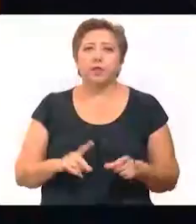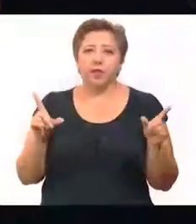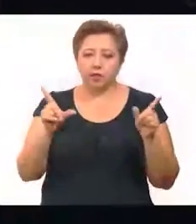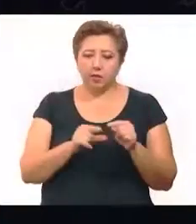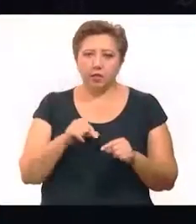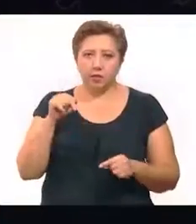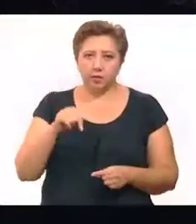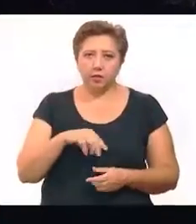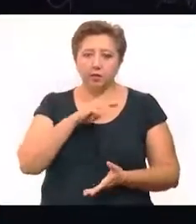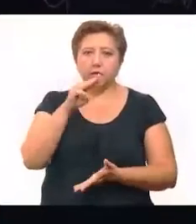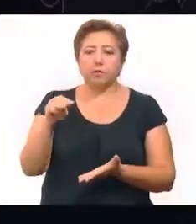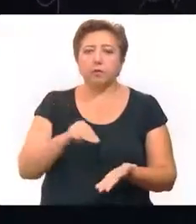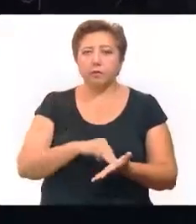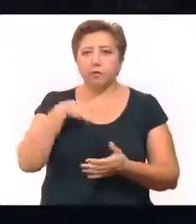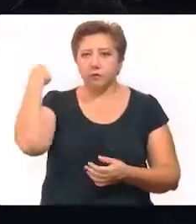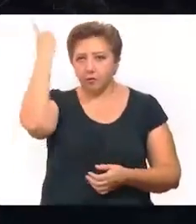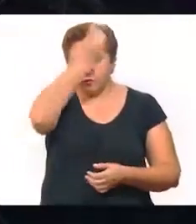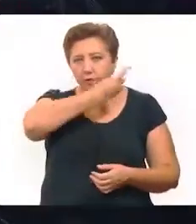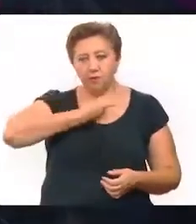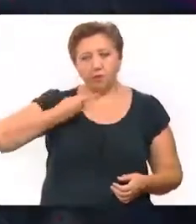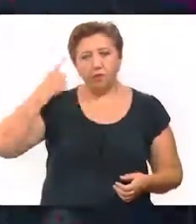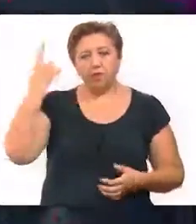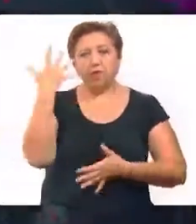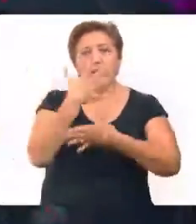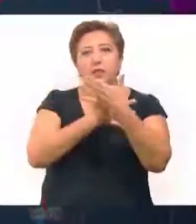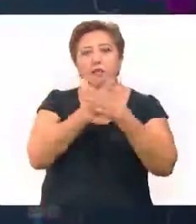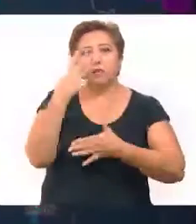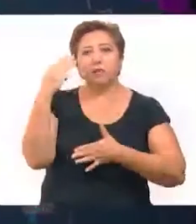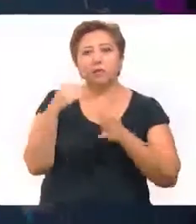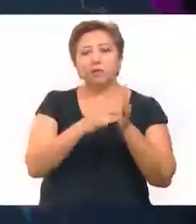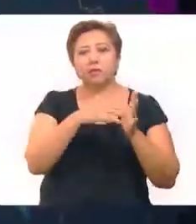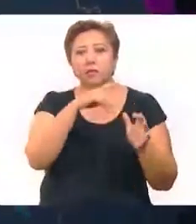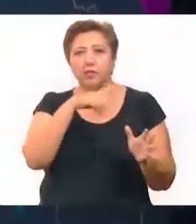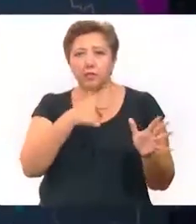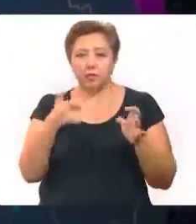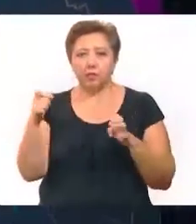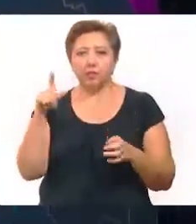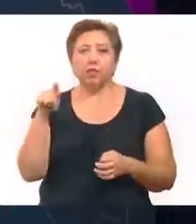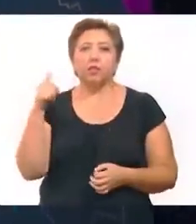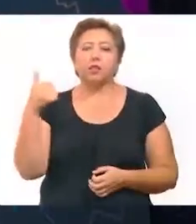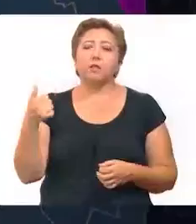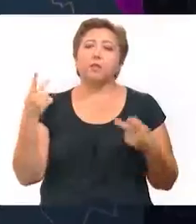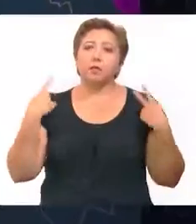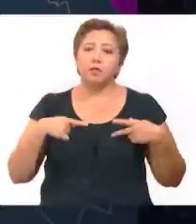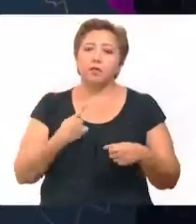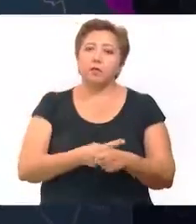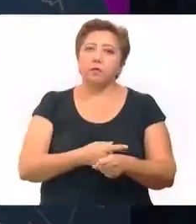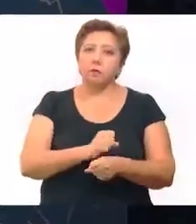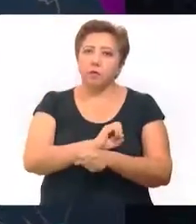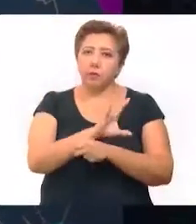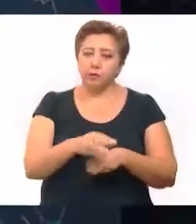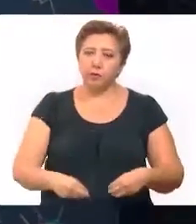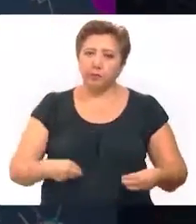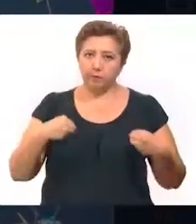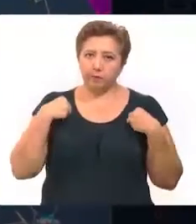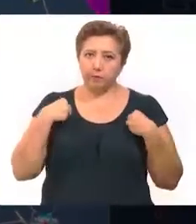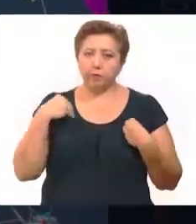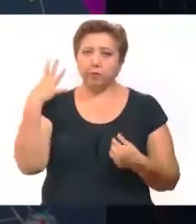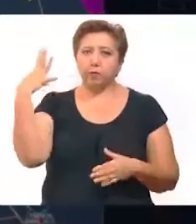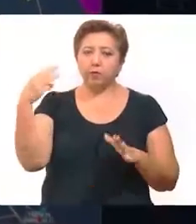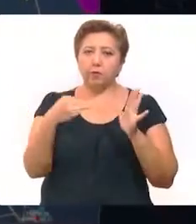Específicamente, en Mérida se han diagnosticado 15,766 personas contagiadas de coronavirus que viven,